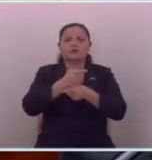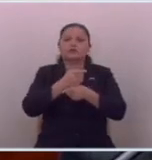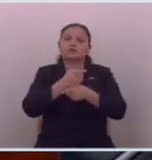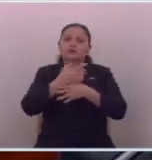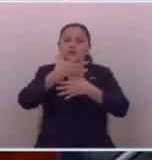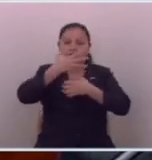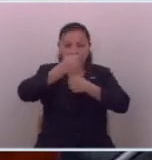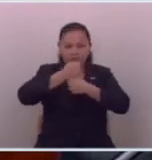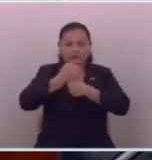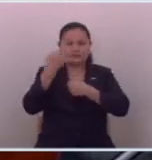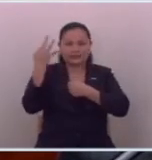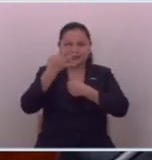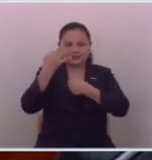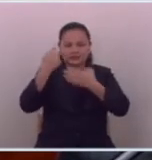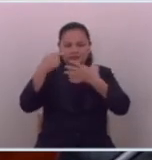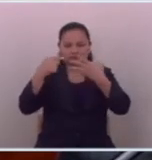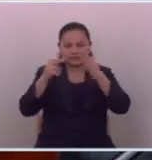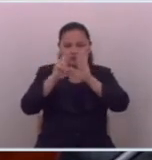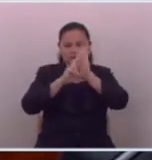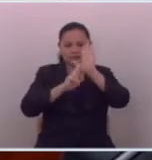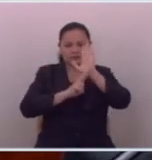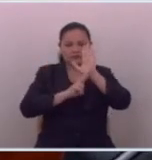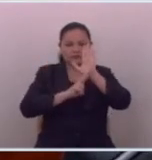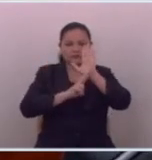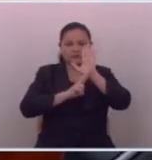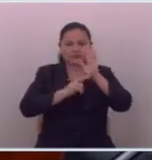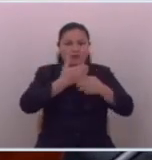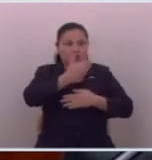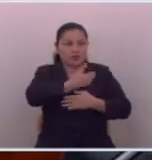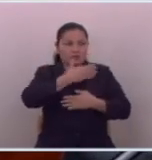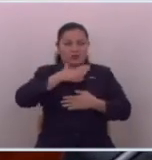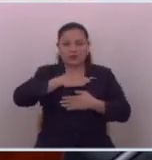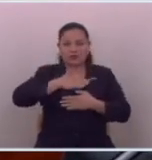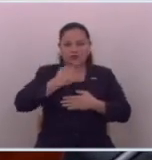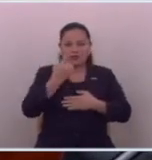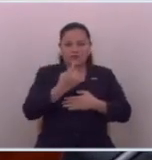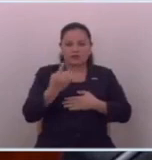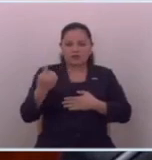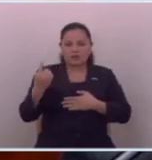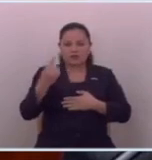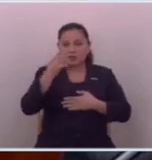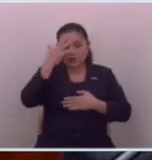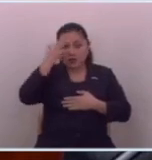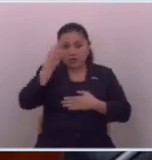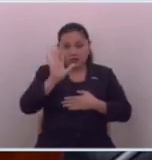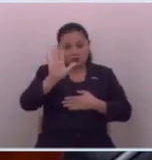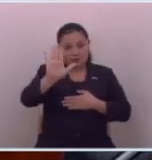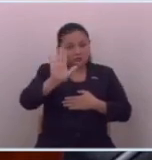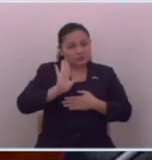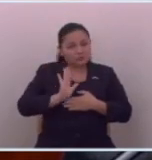las garantías necesarias pero culpa nuestra no es que la gente no les crea